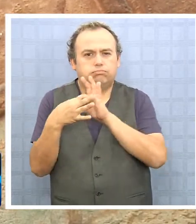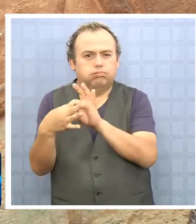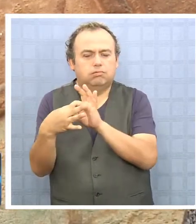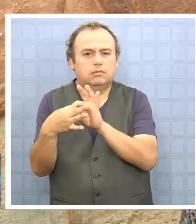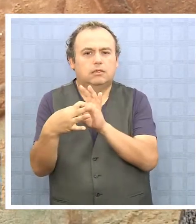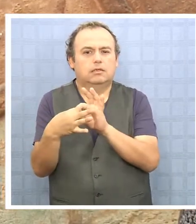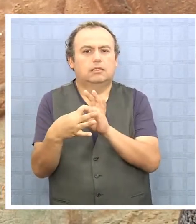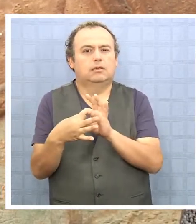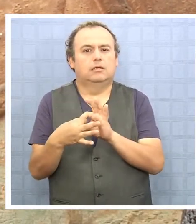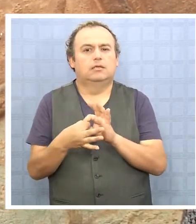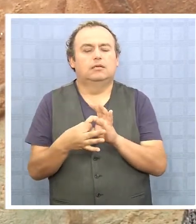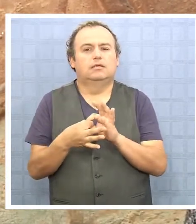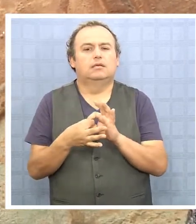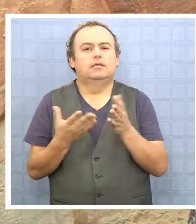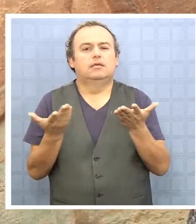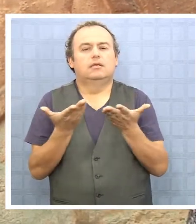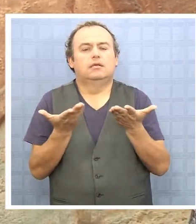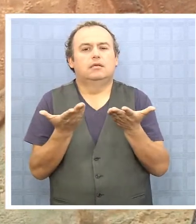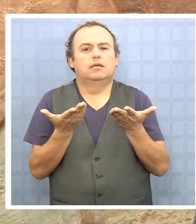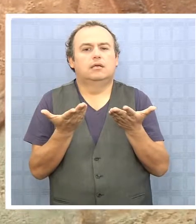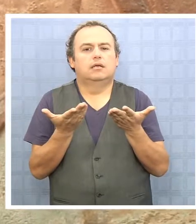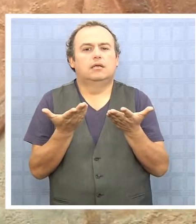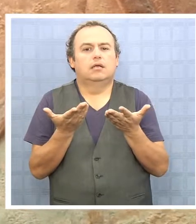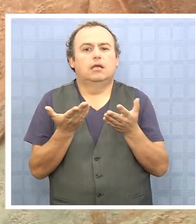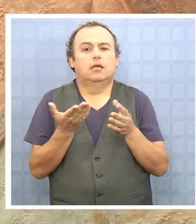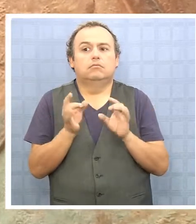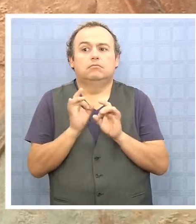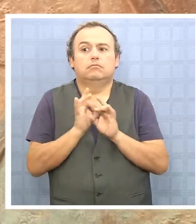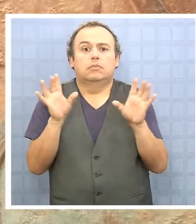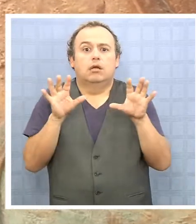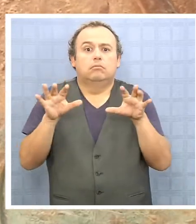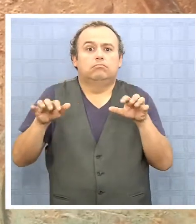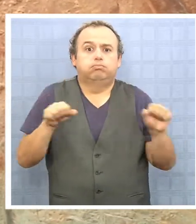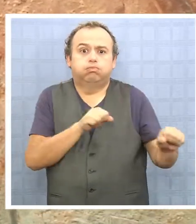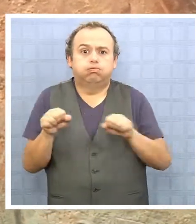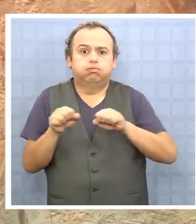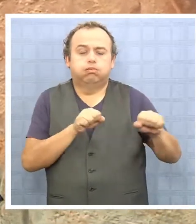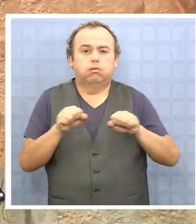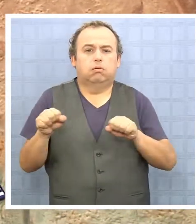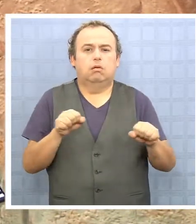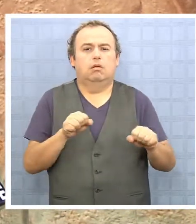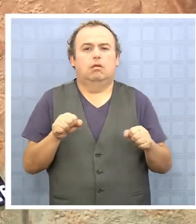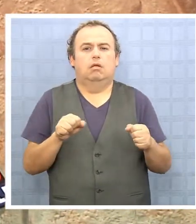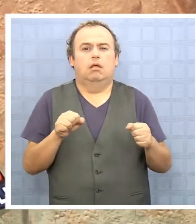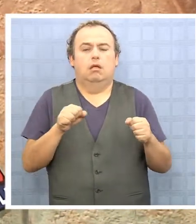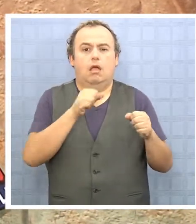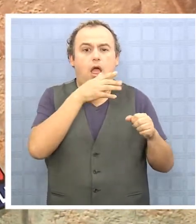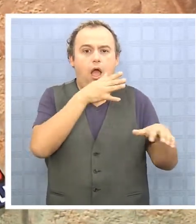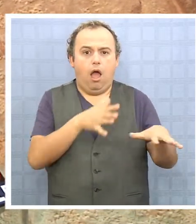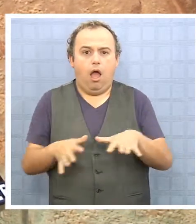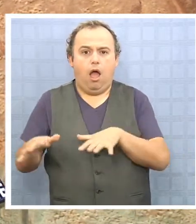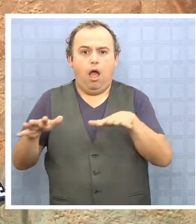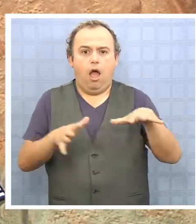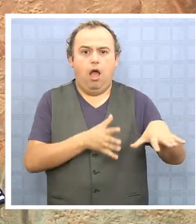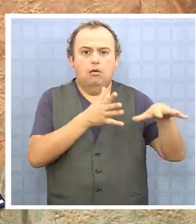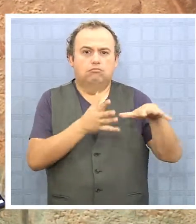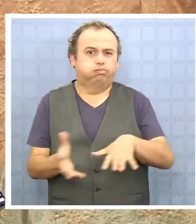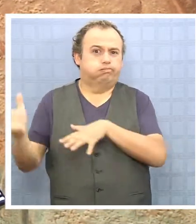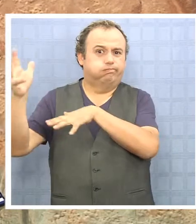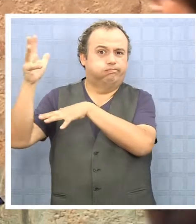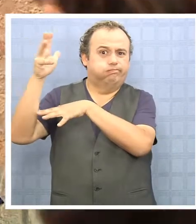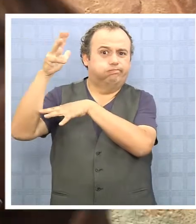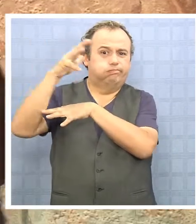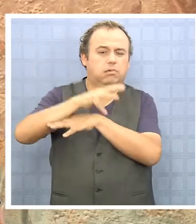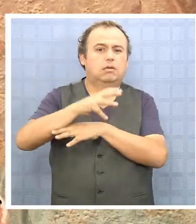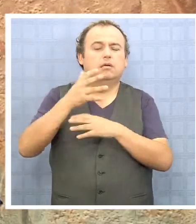esto que tiene que ver con las catástrofes, me refiero a los sismos y a los tsunamis.